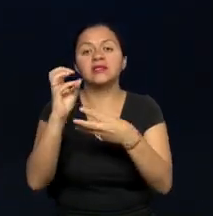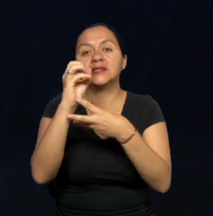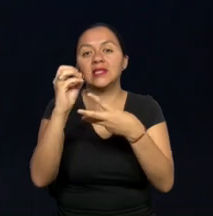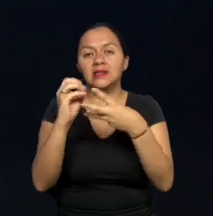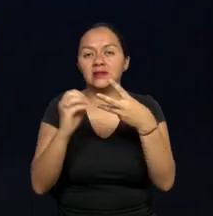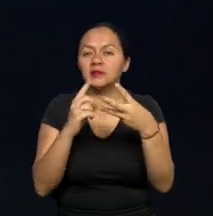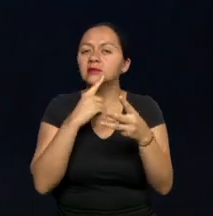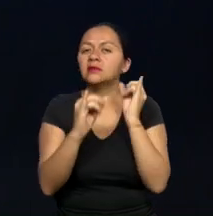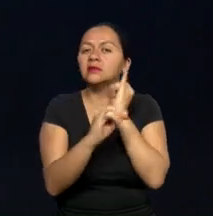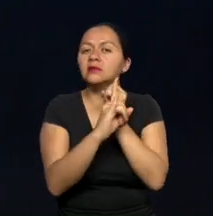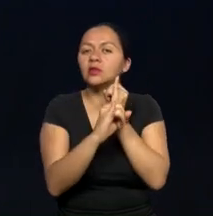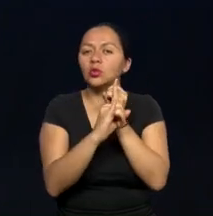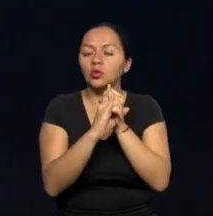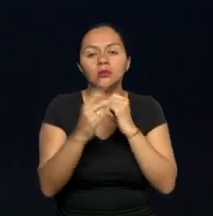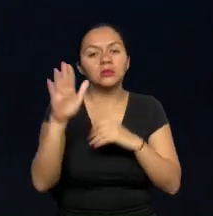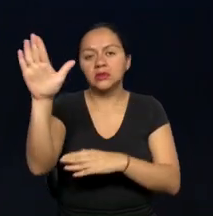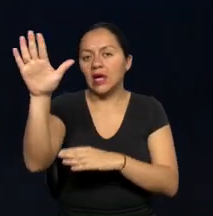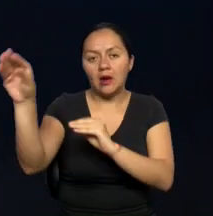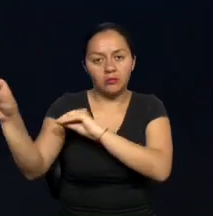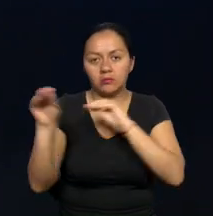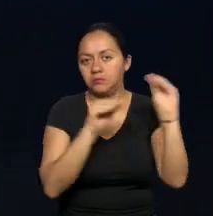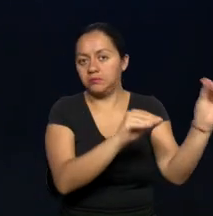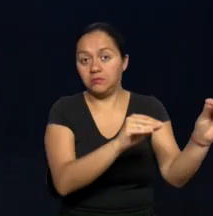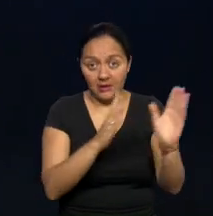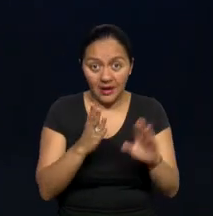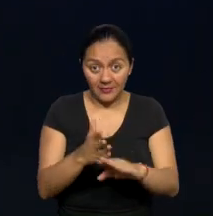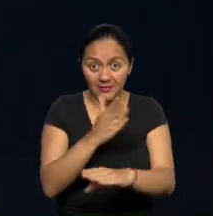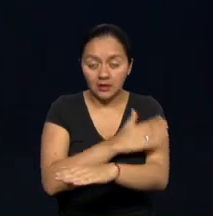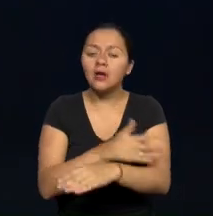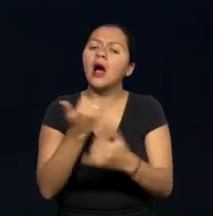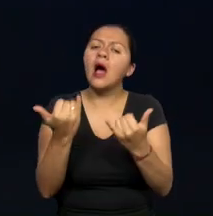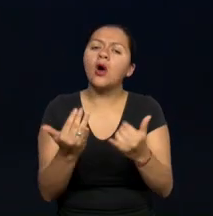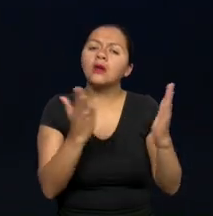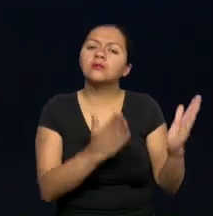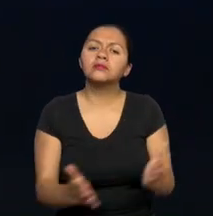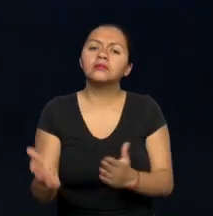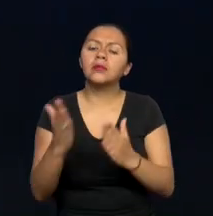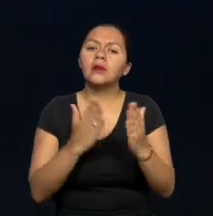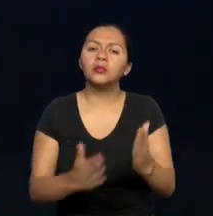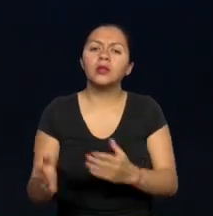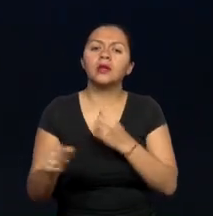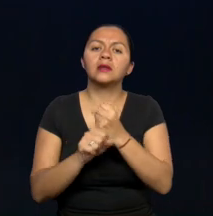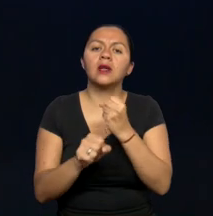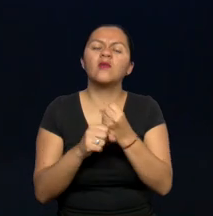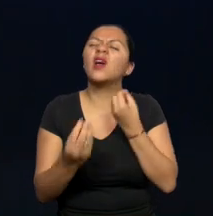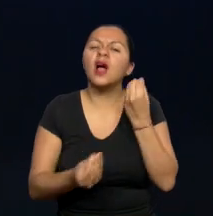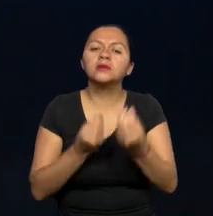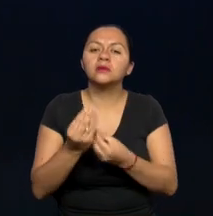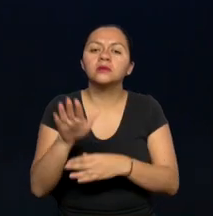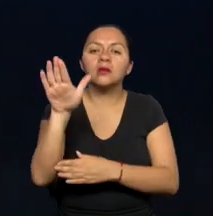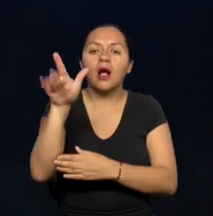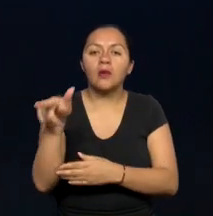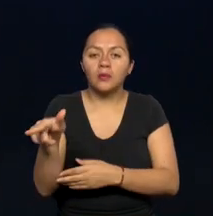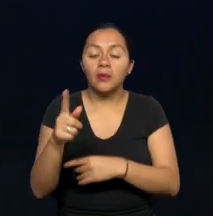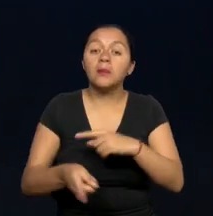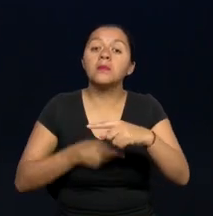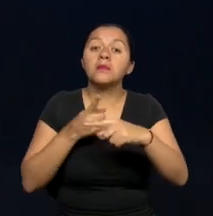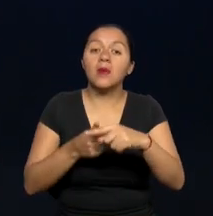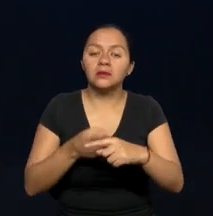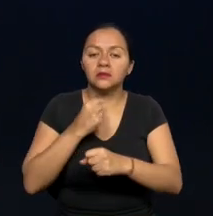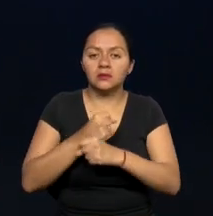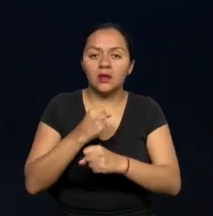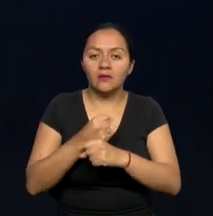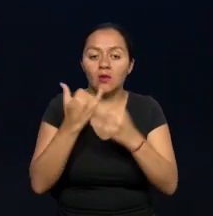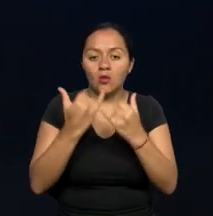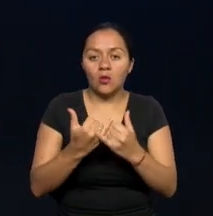para los institutos de educación superior, ¿cuáles son las acciones que está realizando ahora? Y dentro de esto justamente es el trabajo